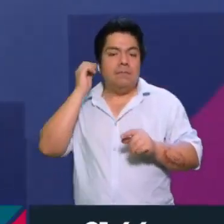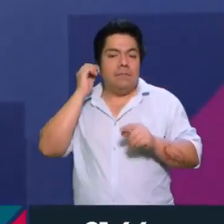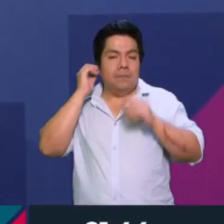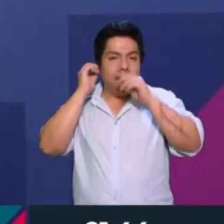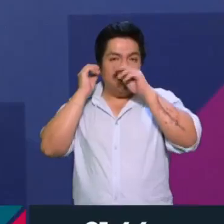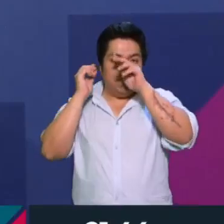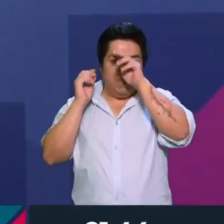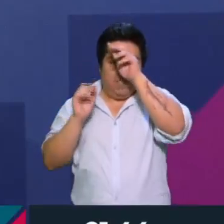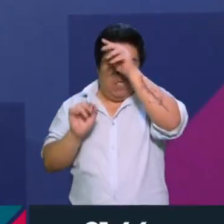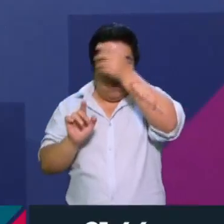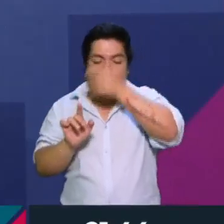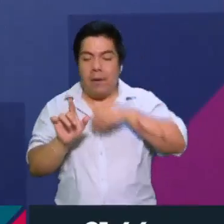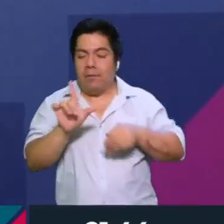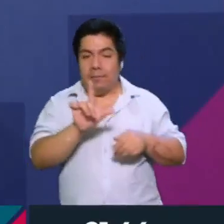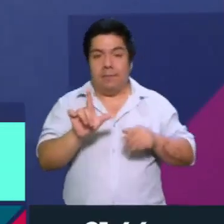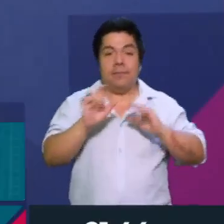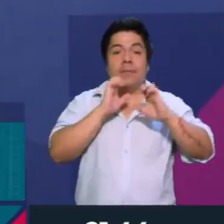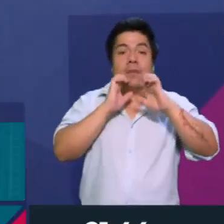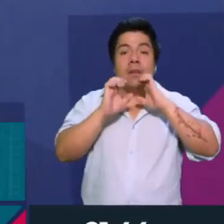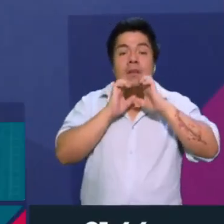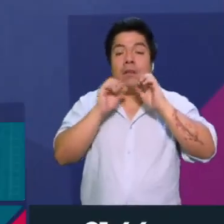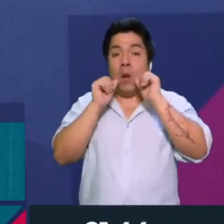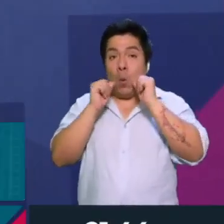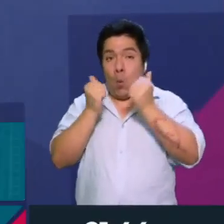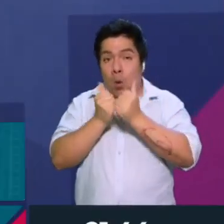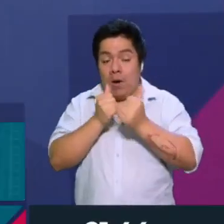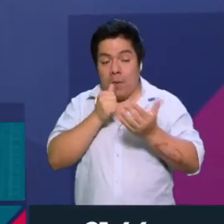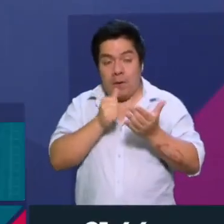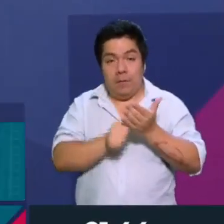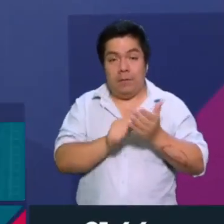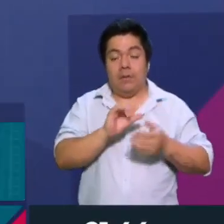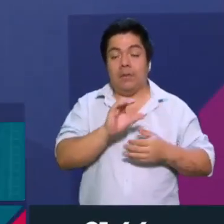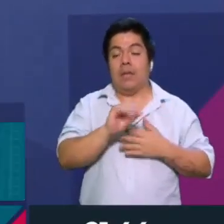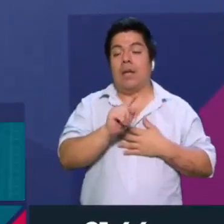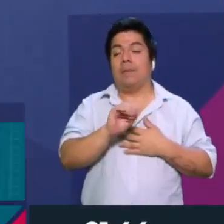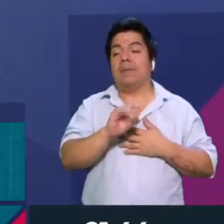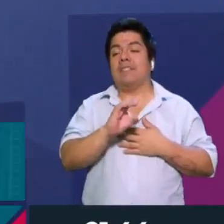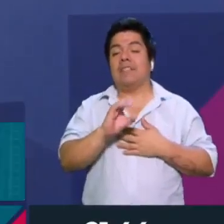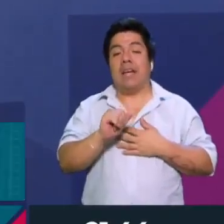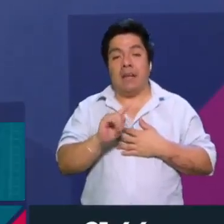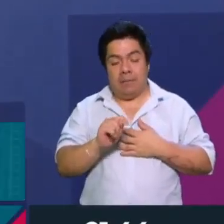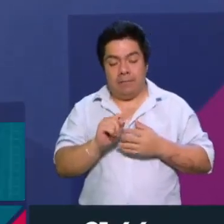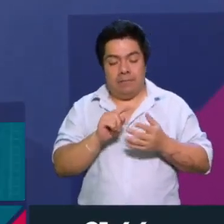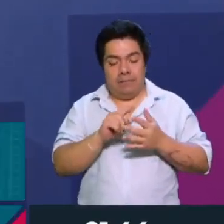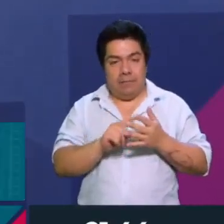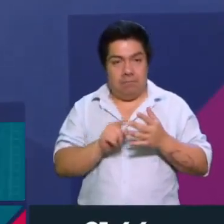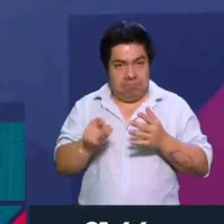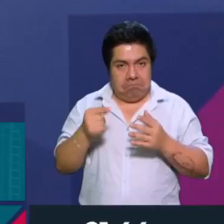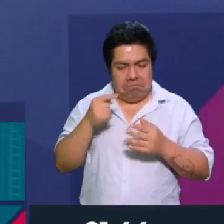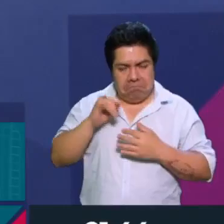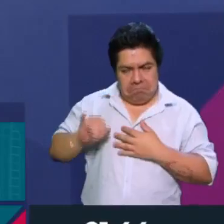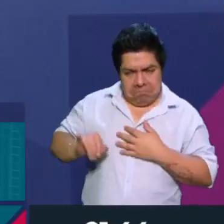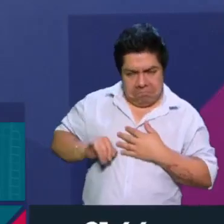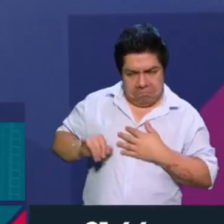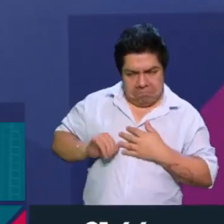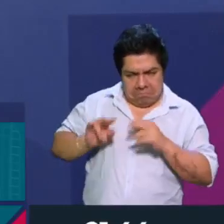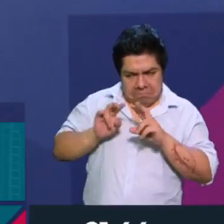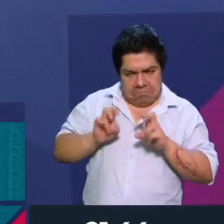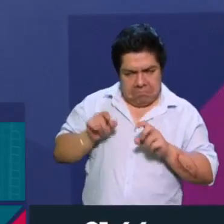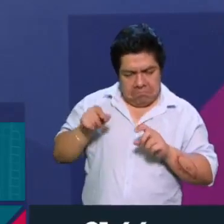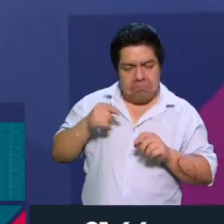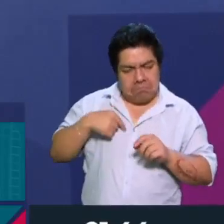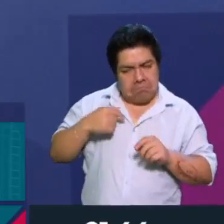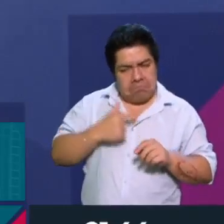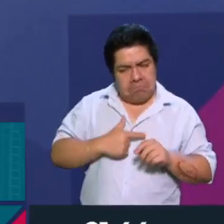por ejemplo, el lunes voy a tener una entrevista con una asociación civil que se llama TechCheck, que están muy interesados en el tema, ellos tienen